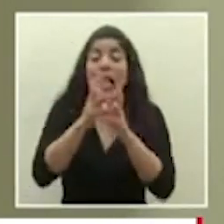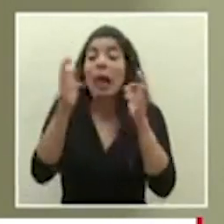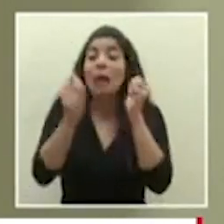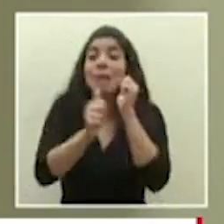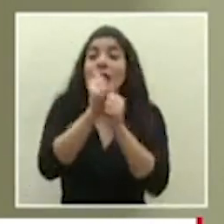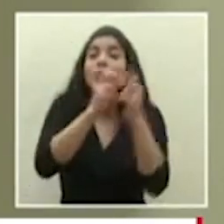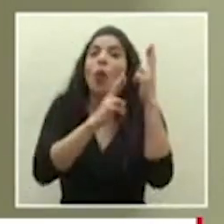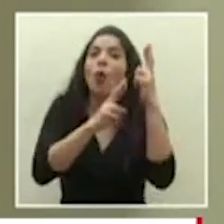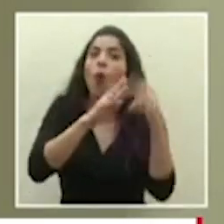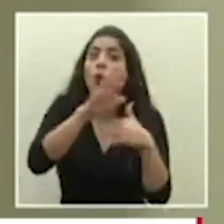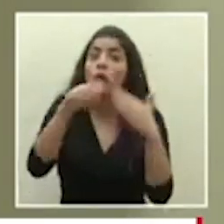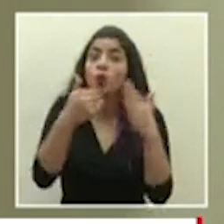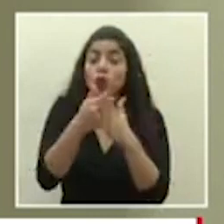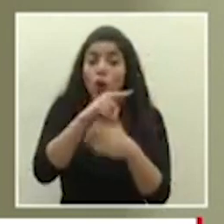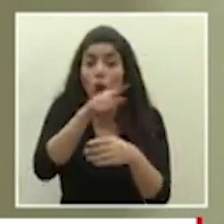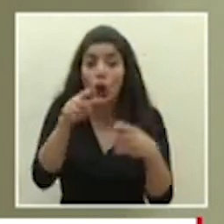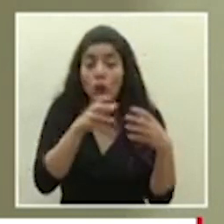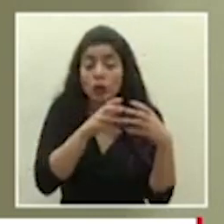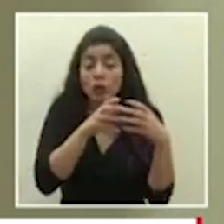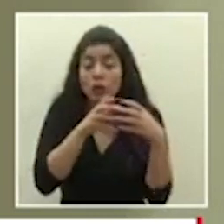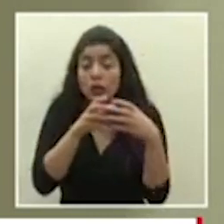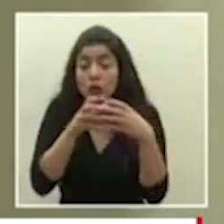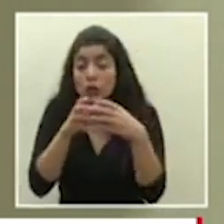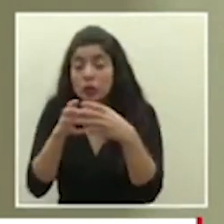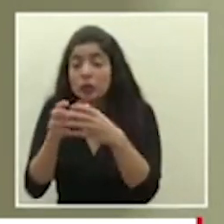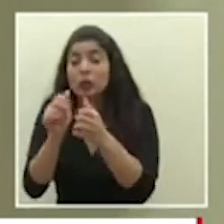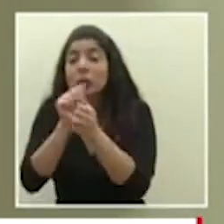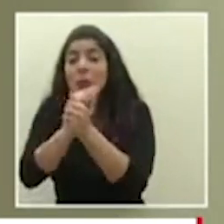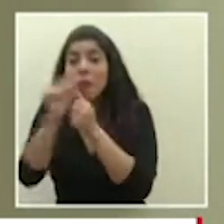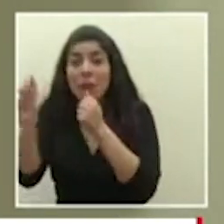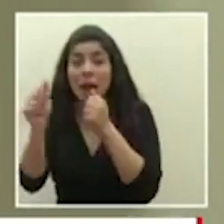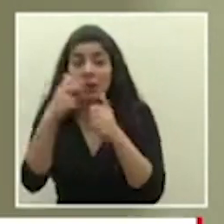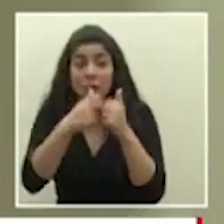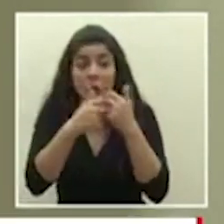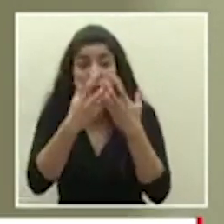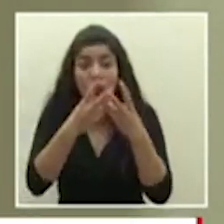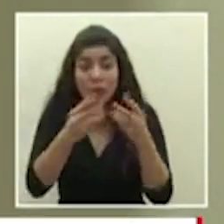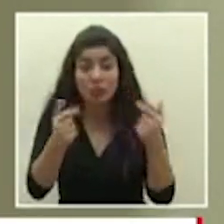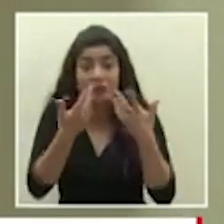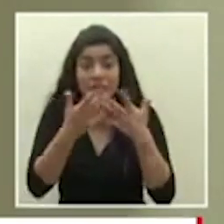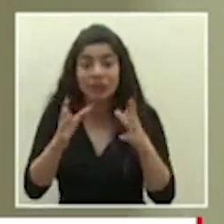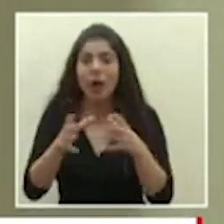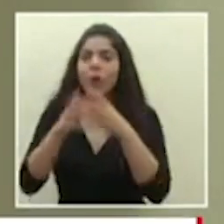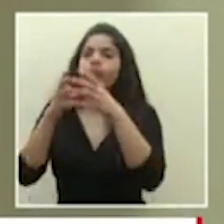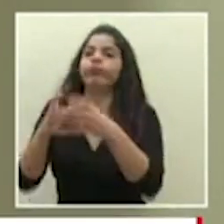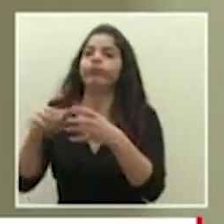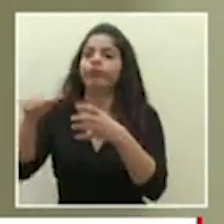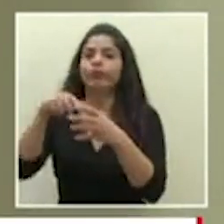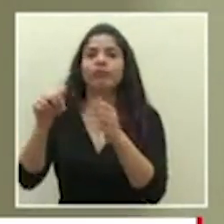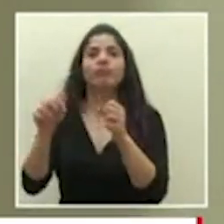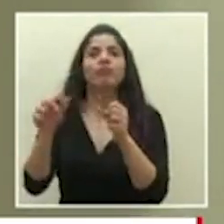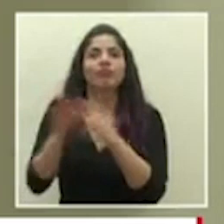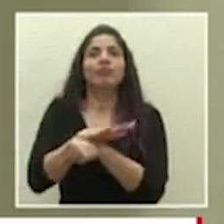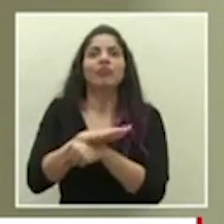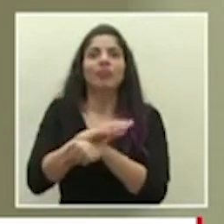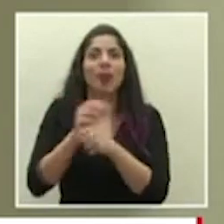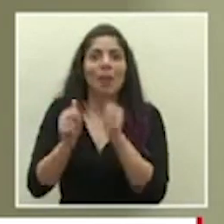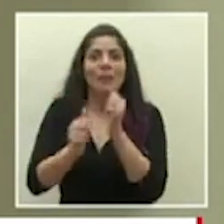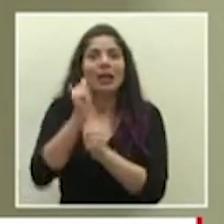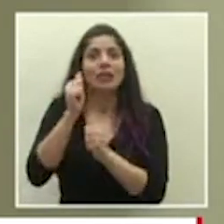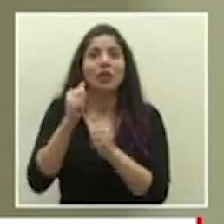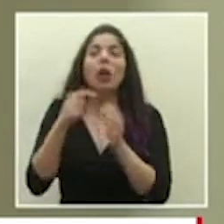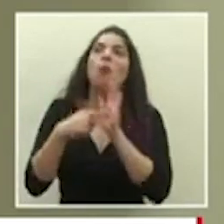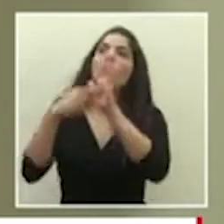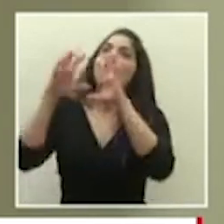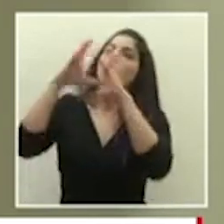ojalá todos salgamos del otro lado del túnel y le habremos demostrado al mundo que costa rica siendo un país pequeño